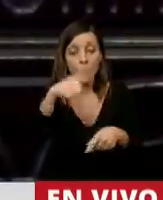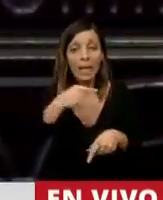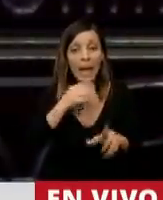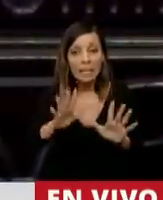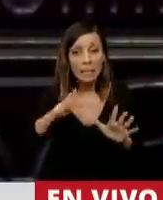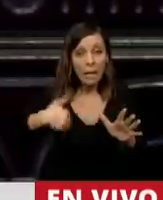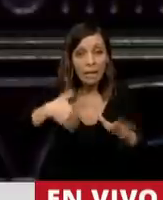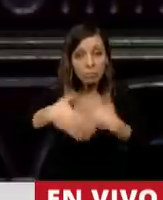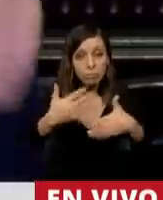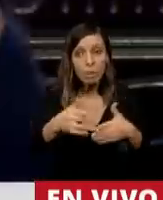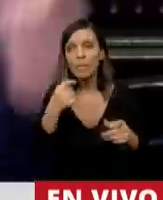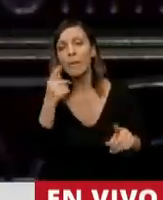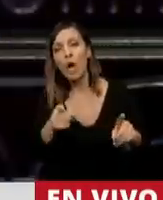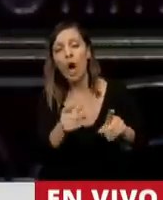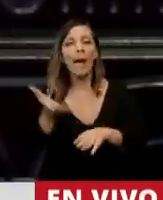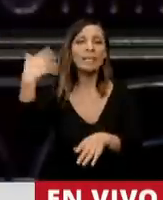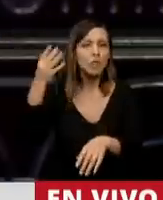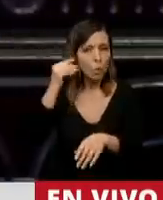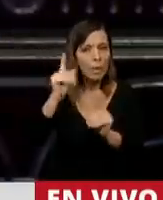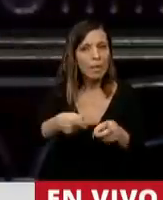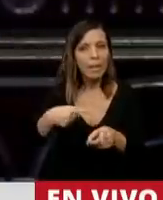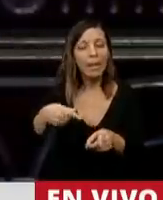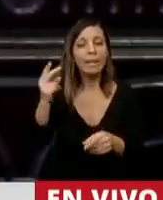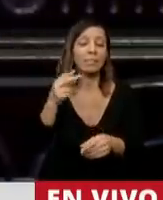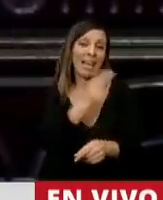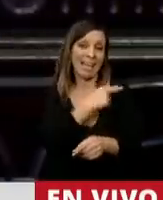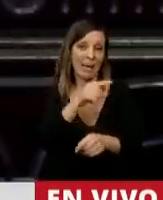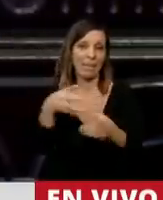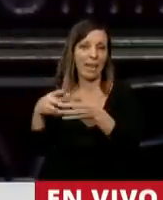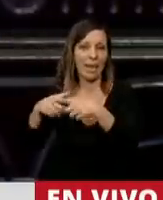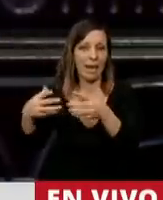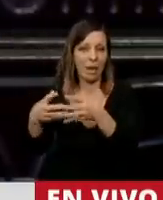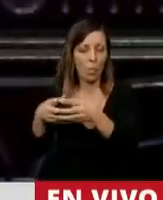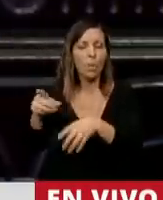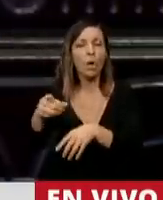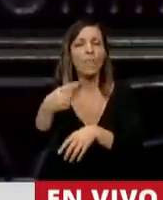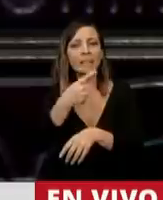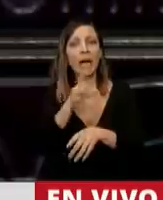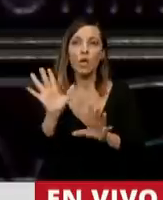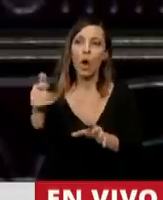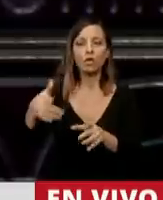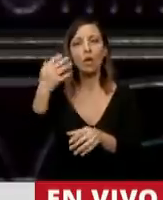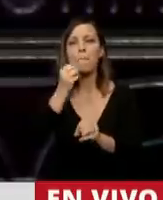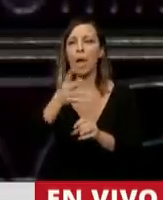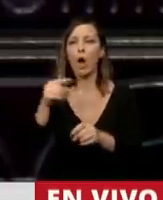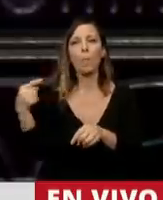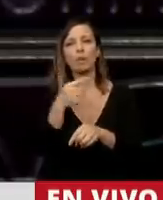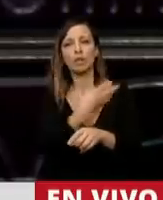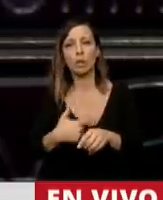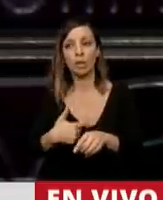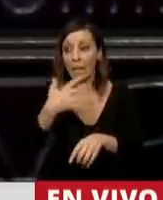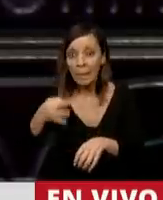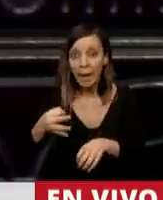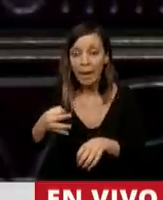país adelante, porque siempre es esto. Porque ayer escuchaba decir al jefe de Interbloque que ellos habían sido una mejor oposición. Nos